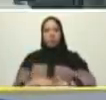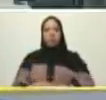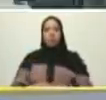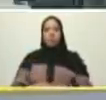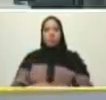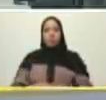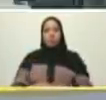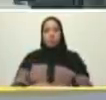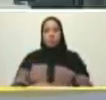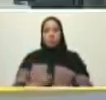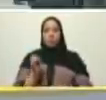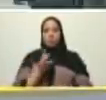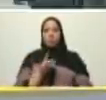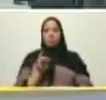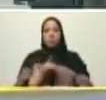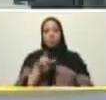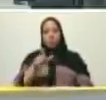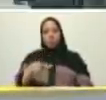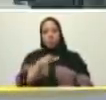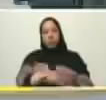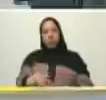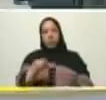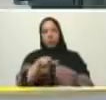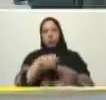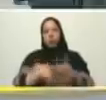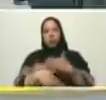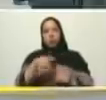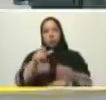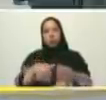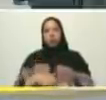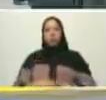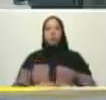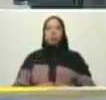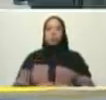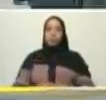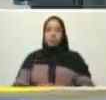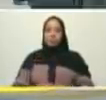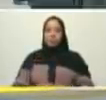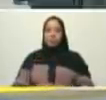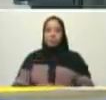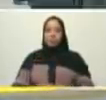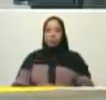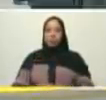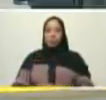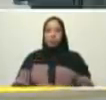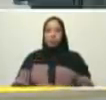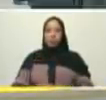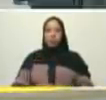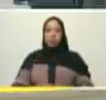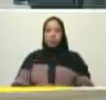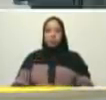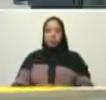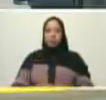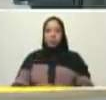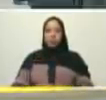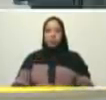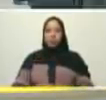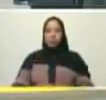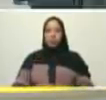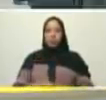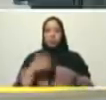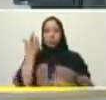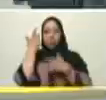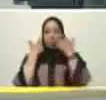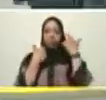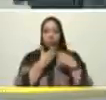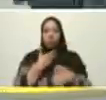fue fundador del movimiento quinta república en Caricuao el MBR con que llevamos al comandante Chávez a la